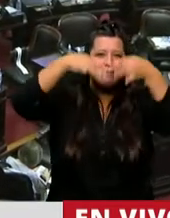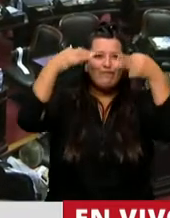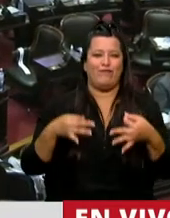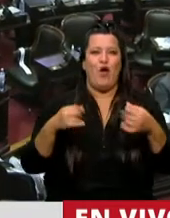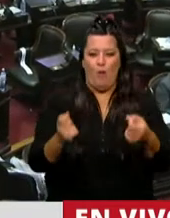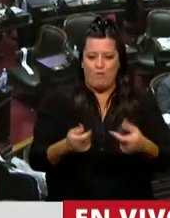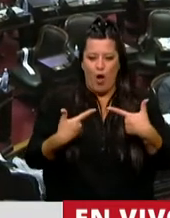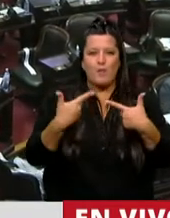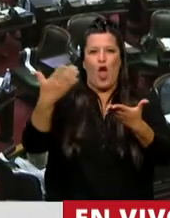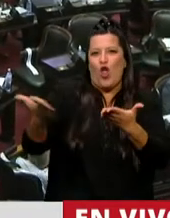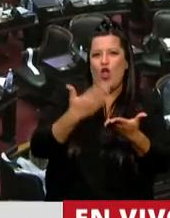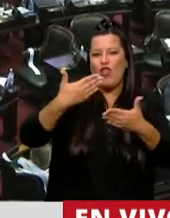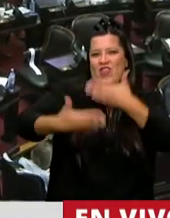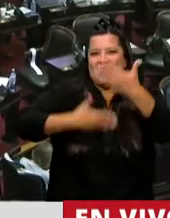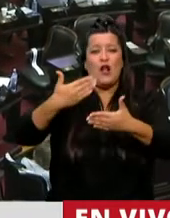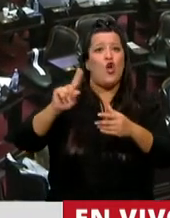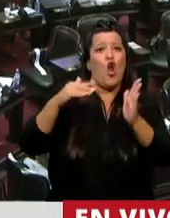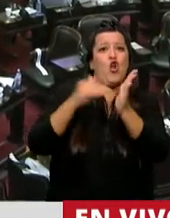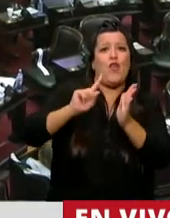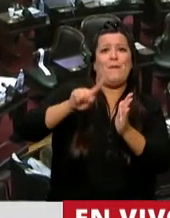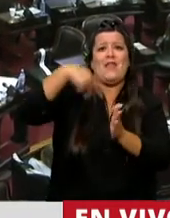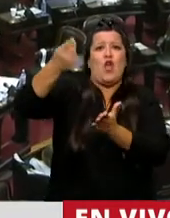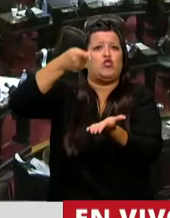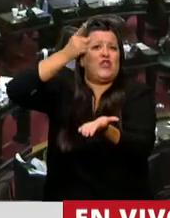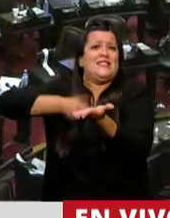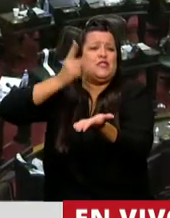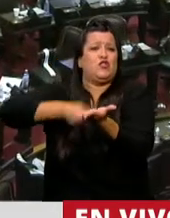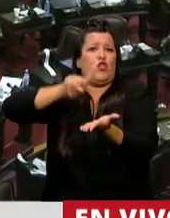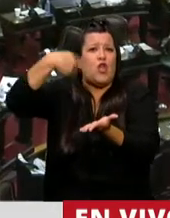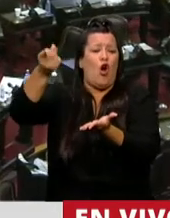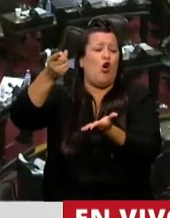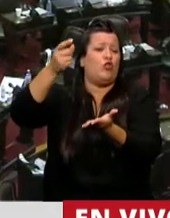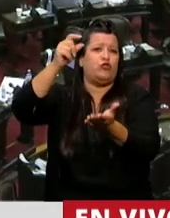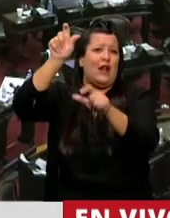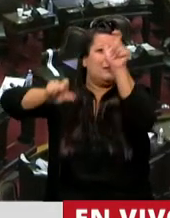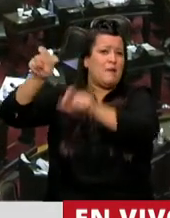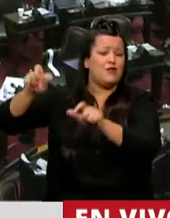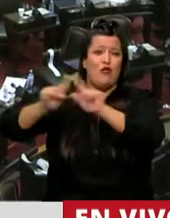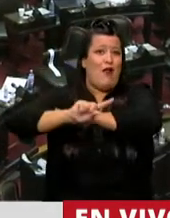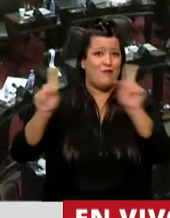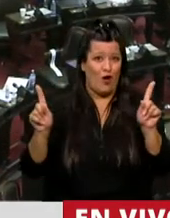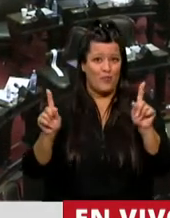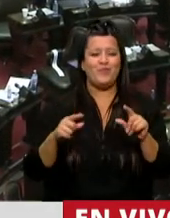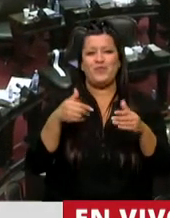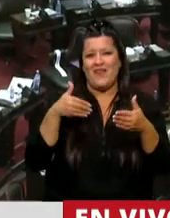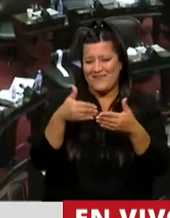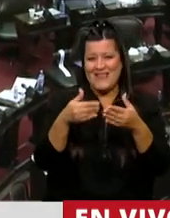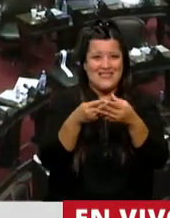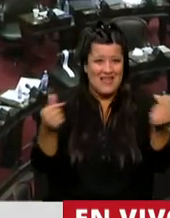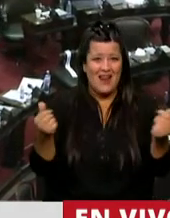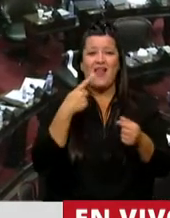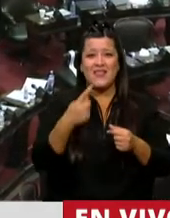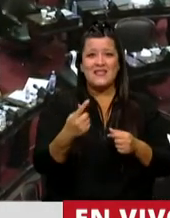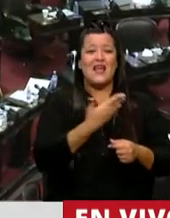propio desarrollo sin depender de decisiones tomadas fuera de nuestras fronteras. Y para cerrar, agrega